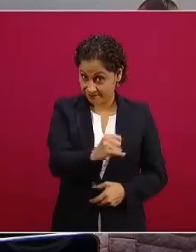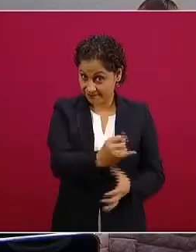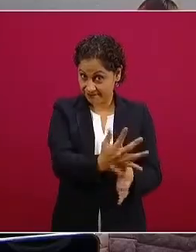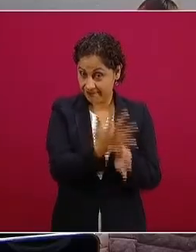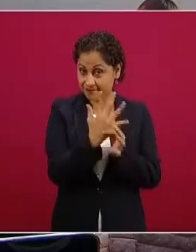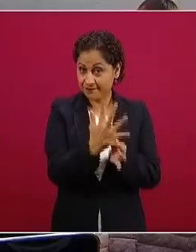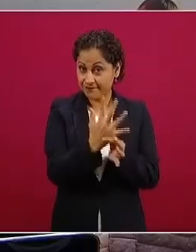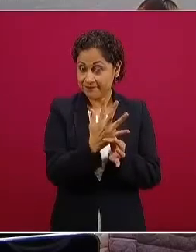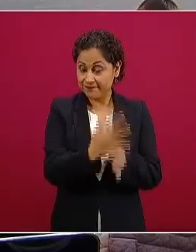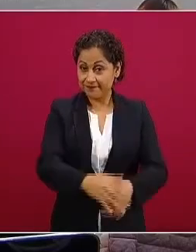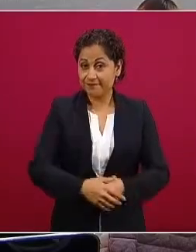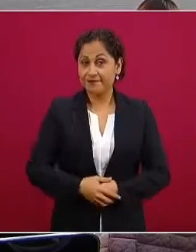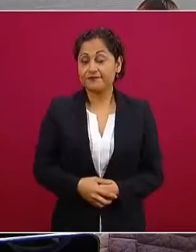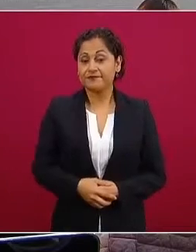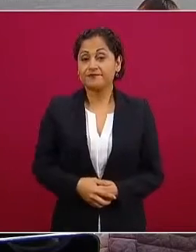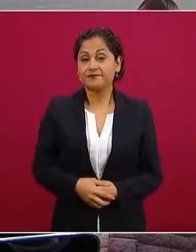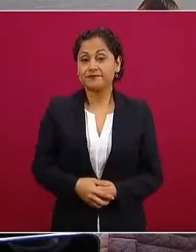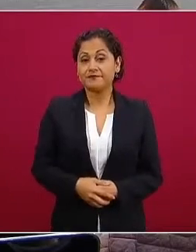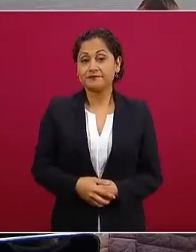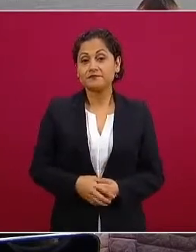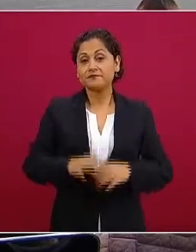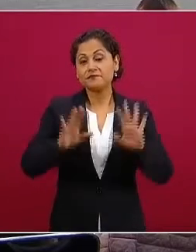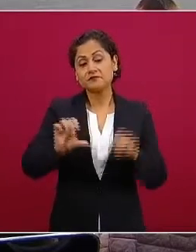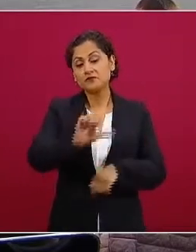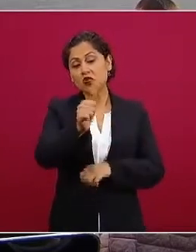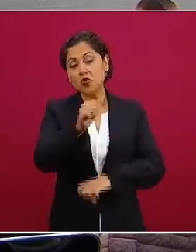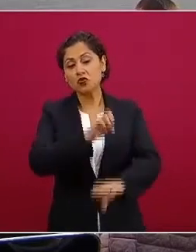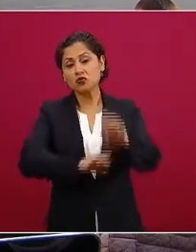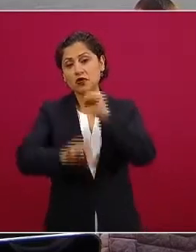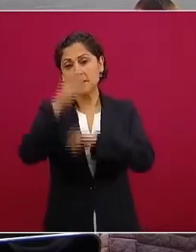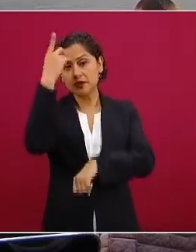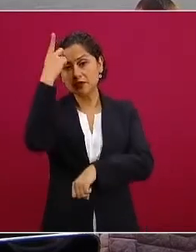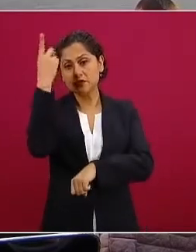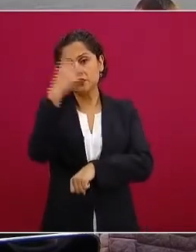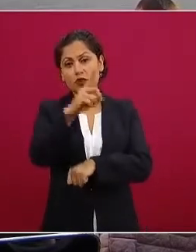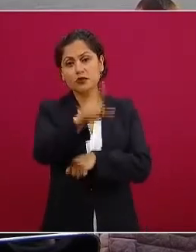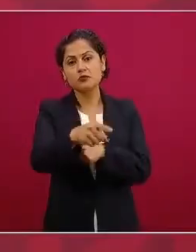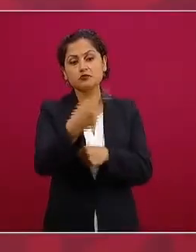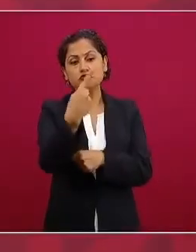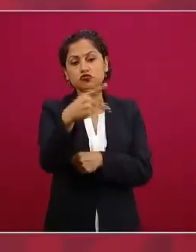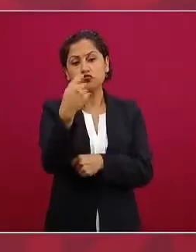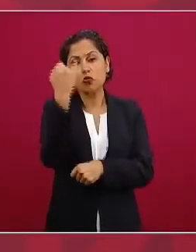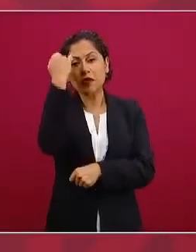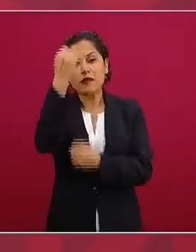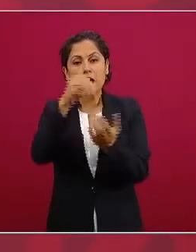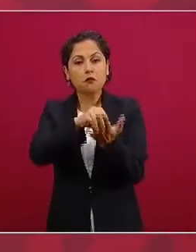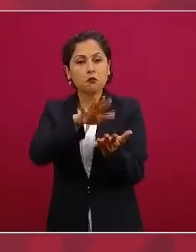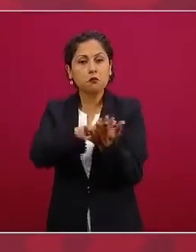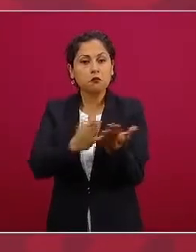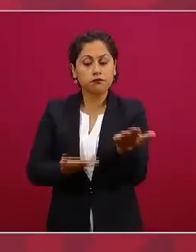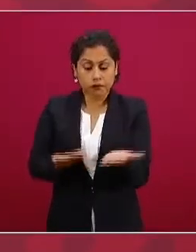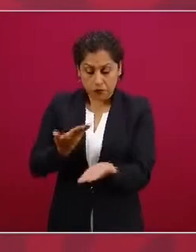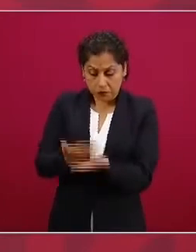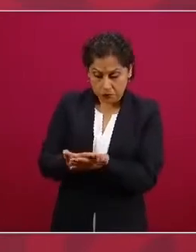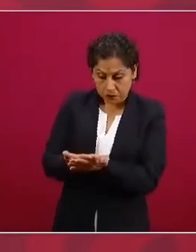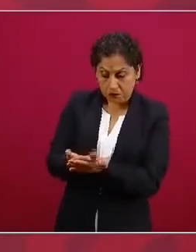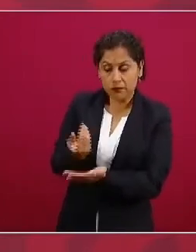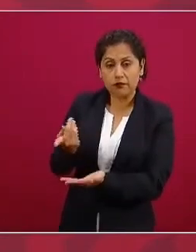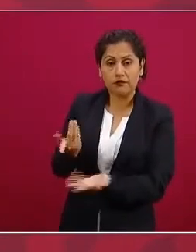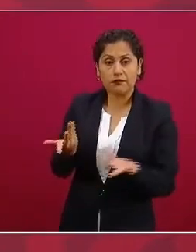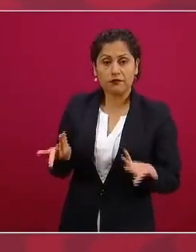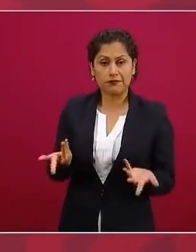y otras propuestas este de ese tipo